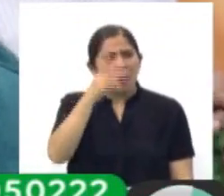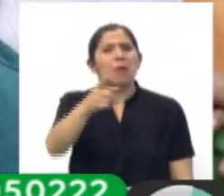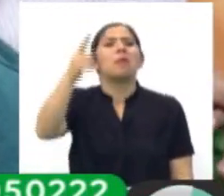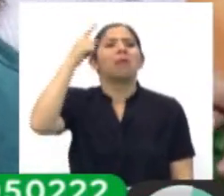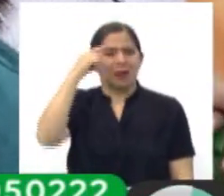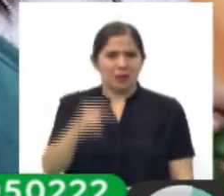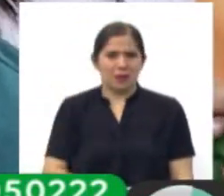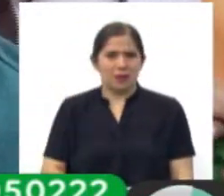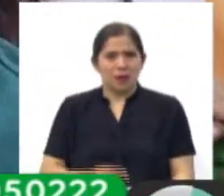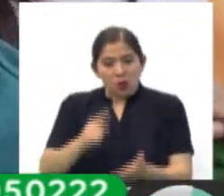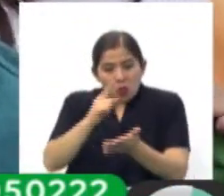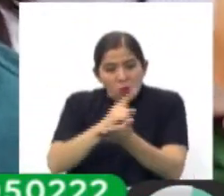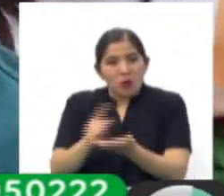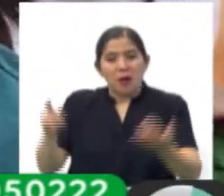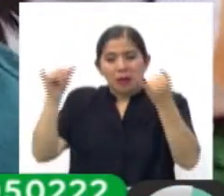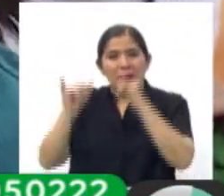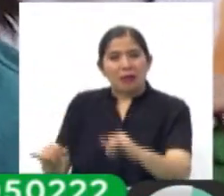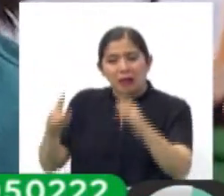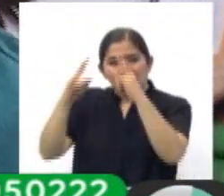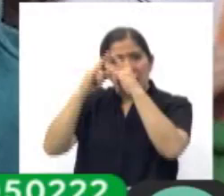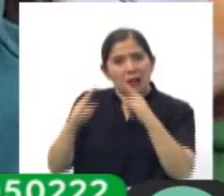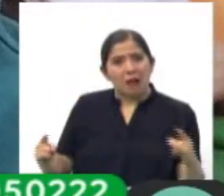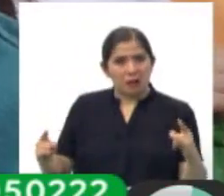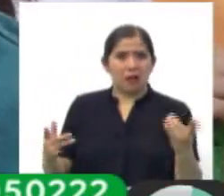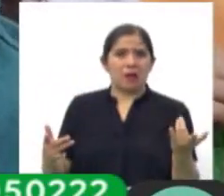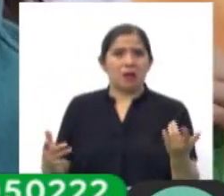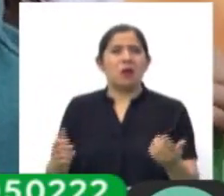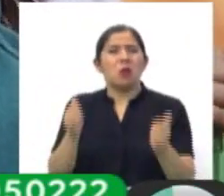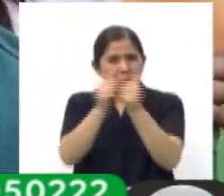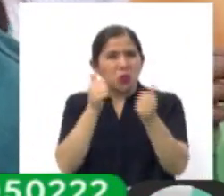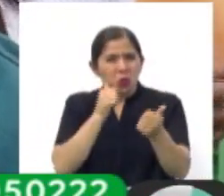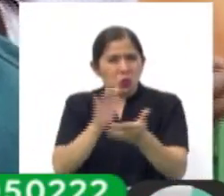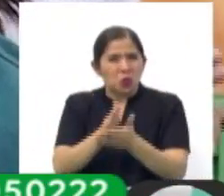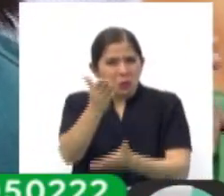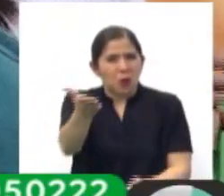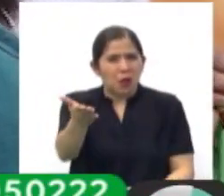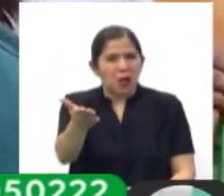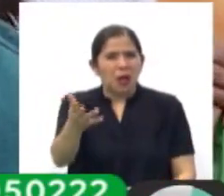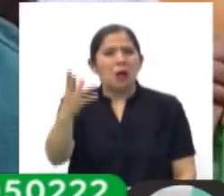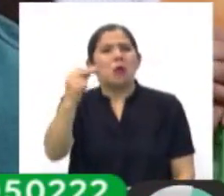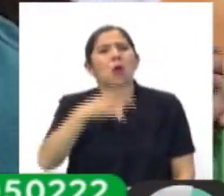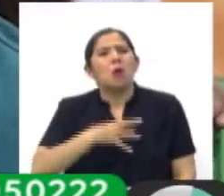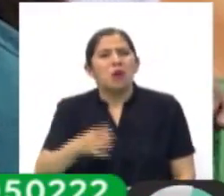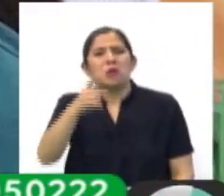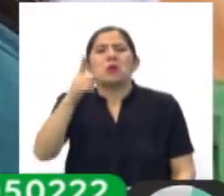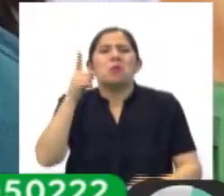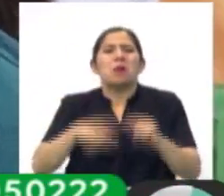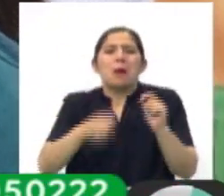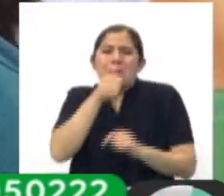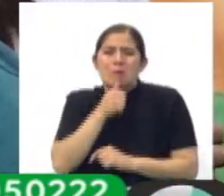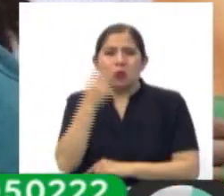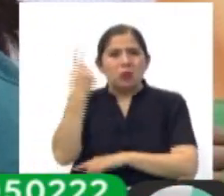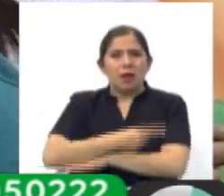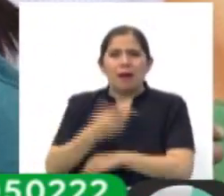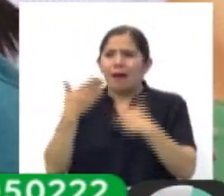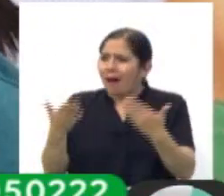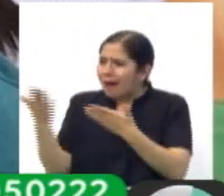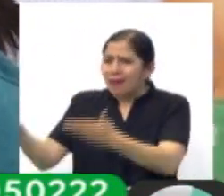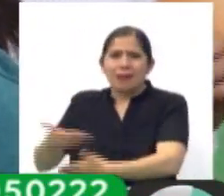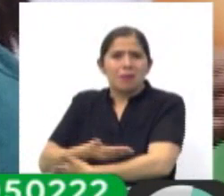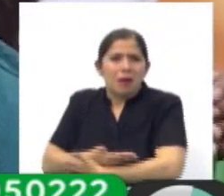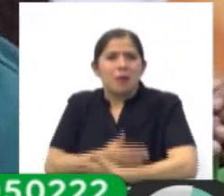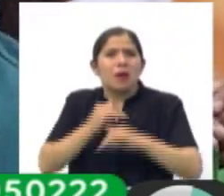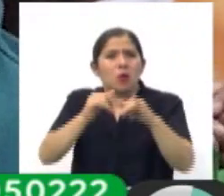por lo menos, una semana quedarse aquí la señora Maricruz y su bebé. No, no va a aguantar ni un día. Hay bebés tan bien como el señor